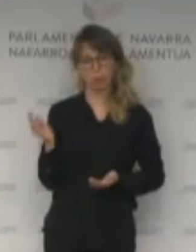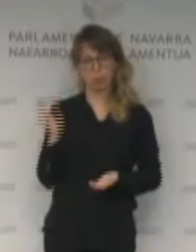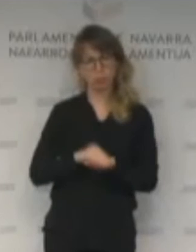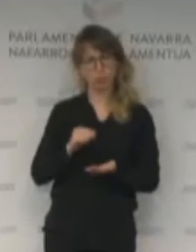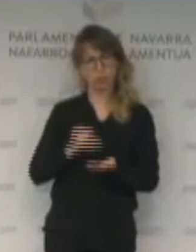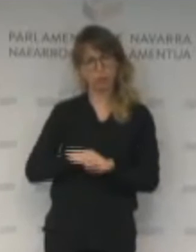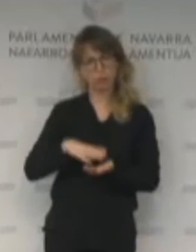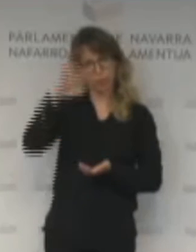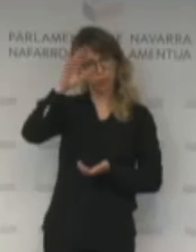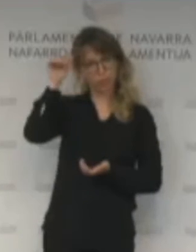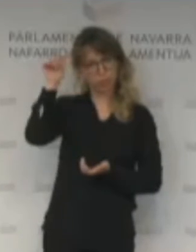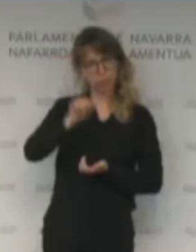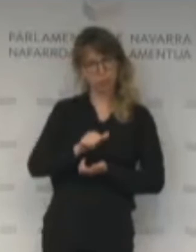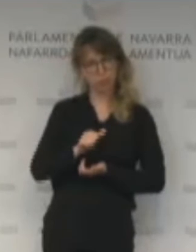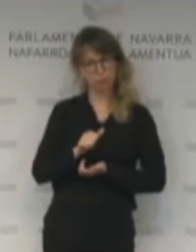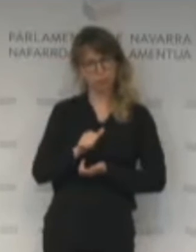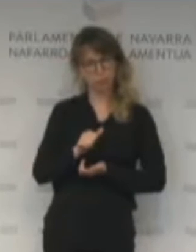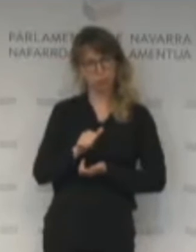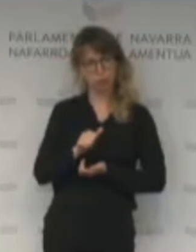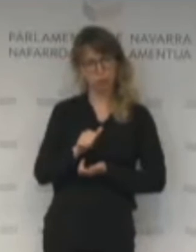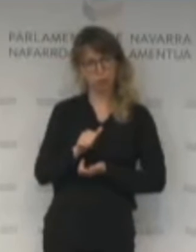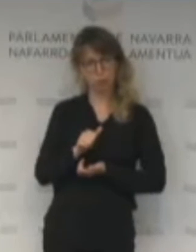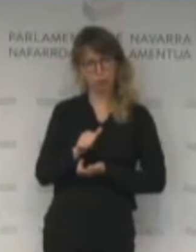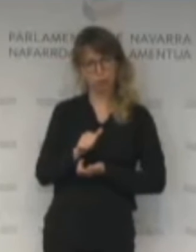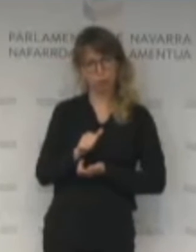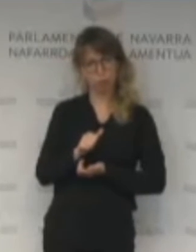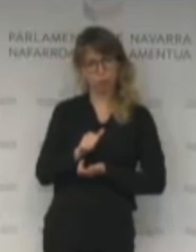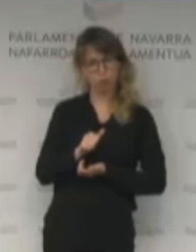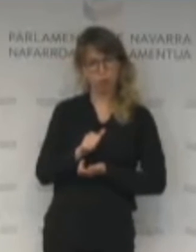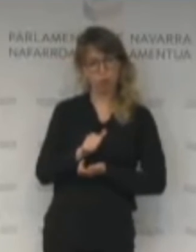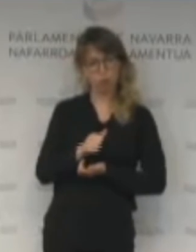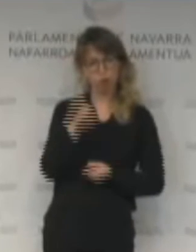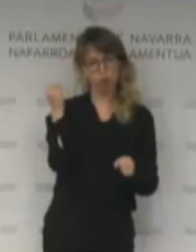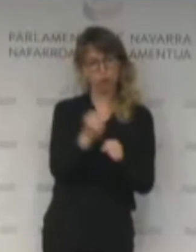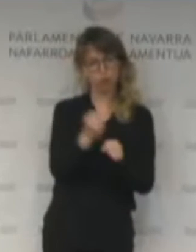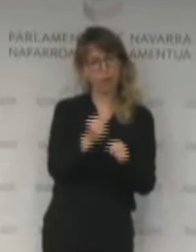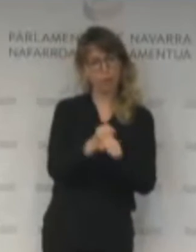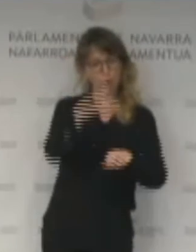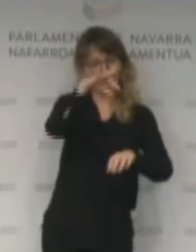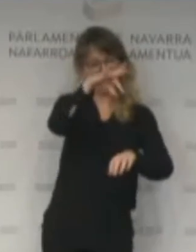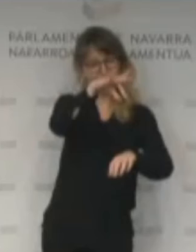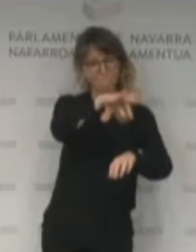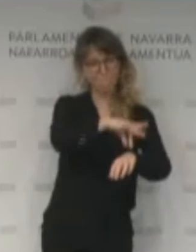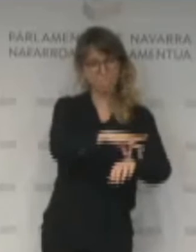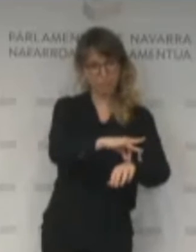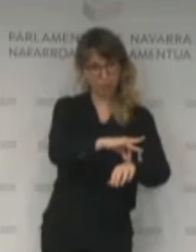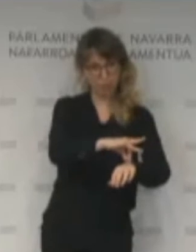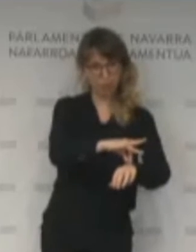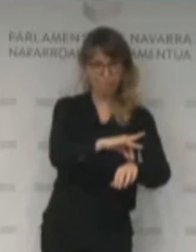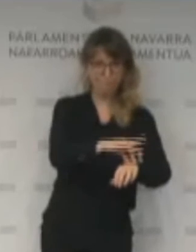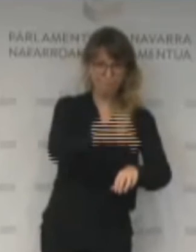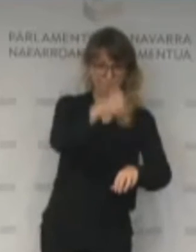escuchado referencias al gran trabajo de los médicos y las enfermeras.